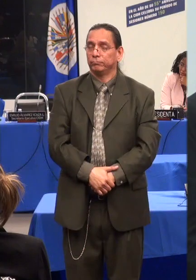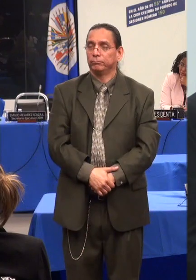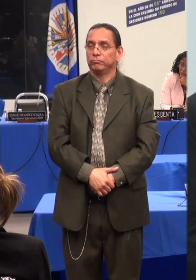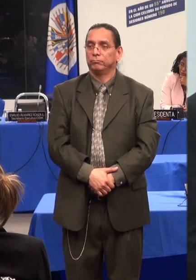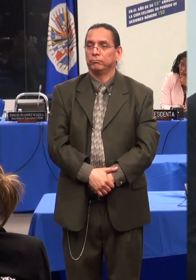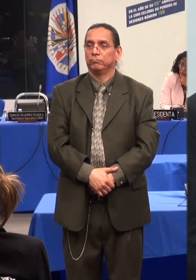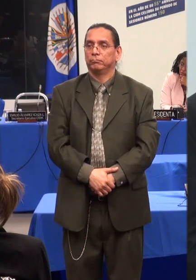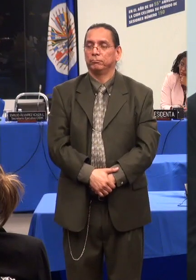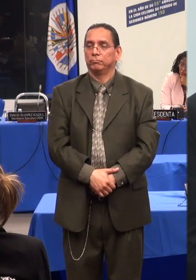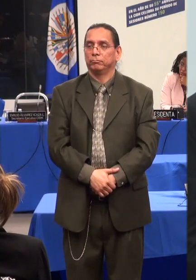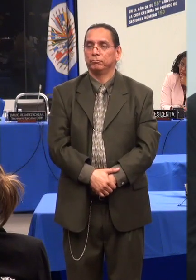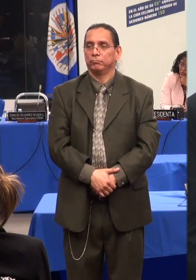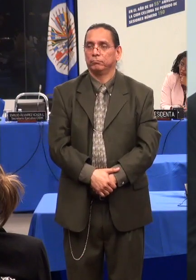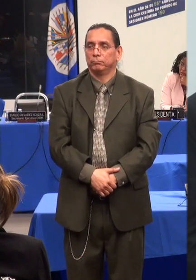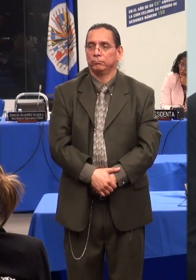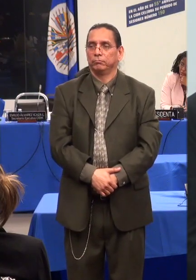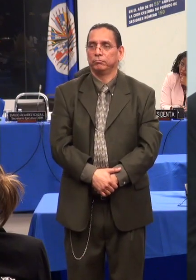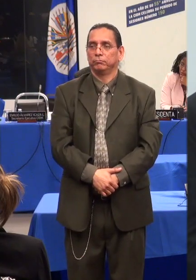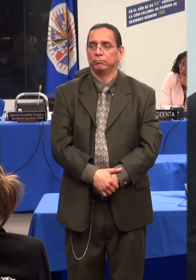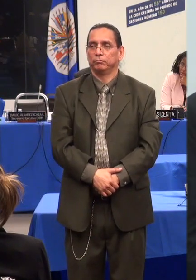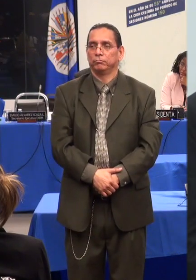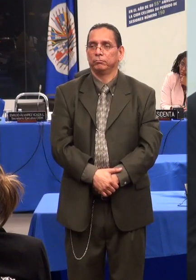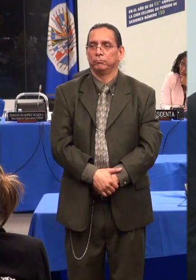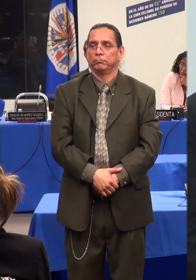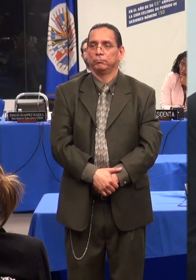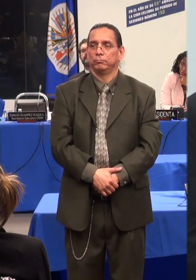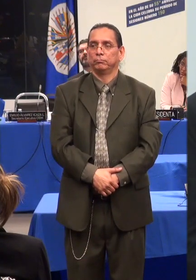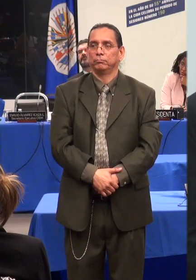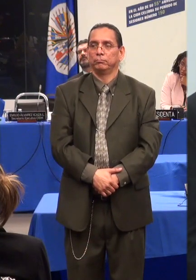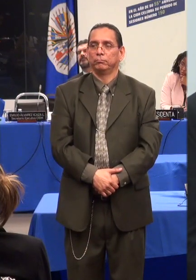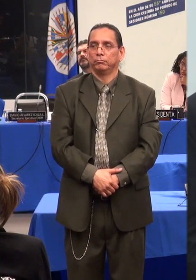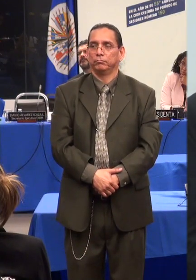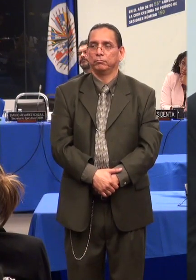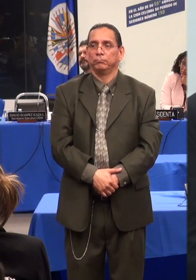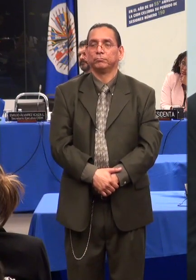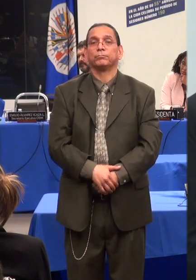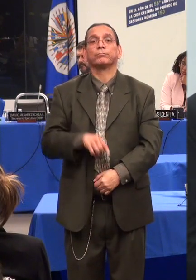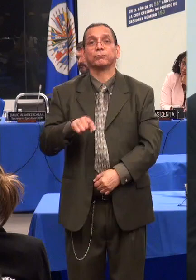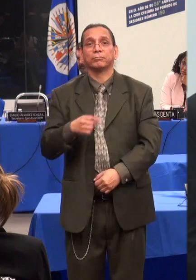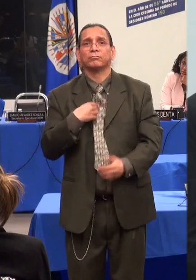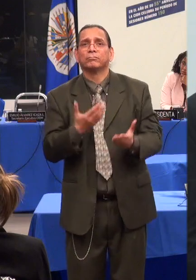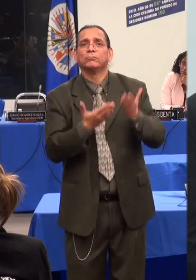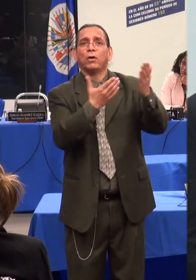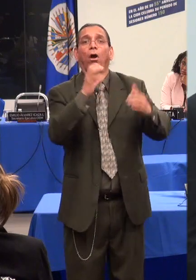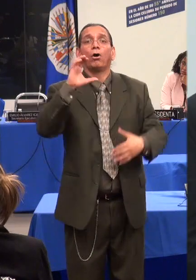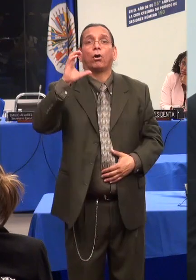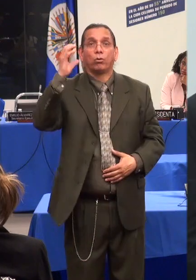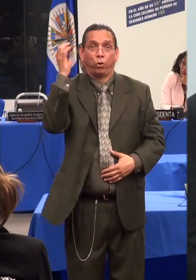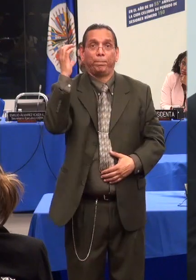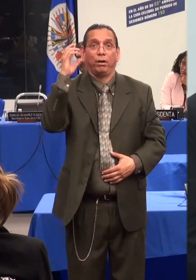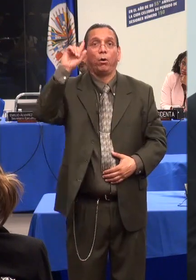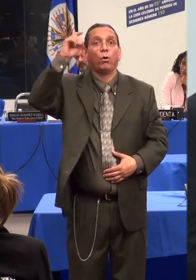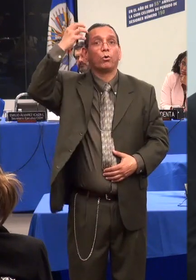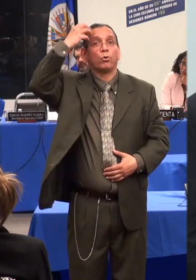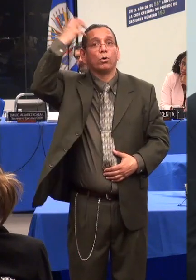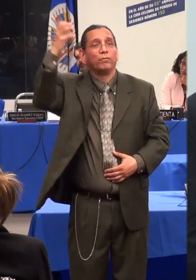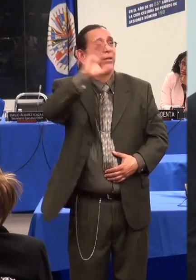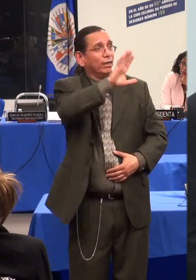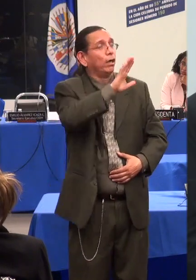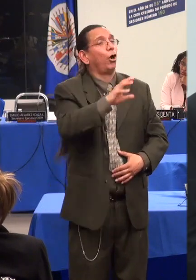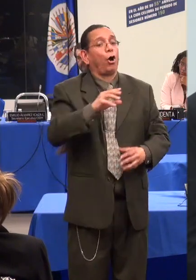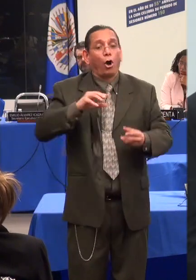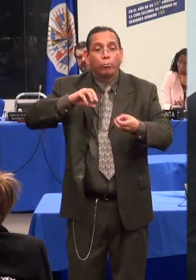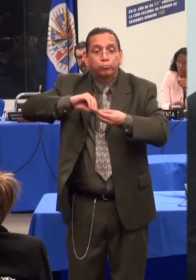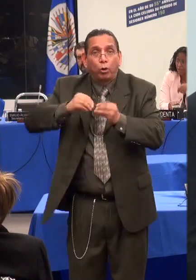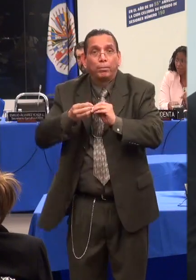asuma de manera seria y responsable la responsabilidad política que le confiere como deber. Gracias.